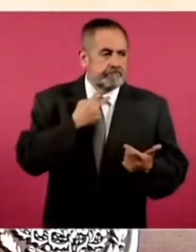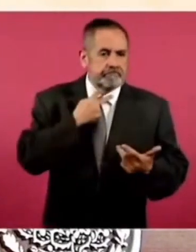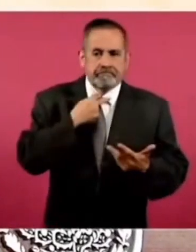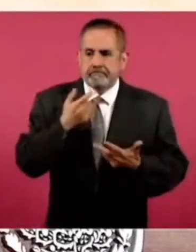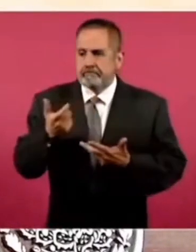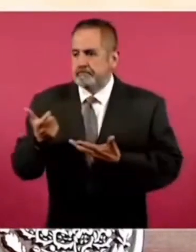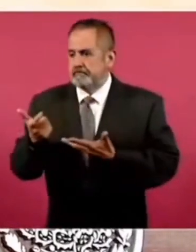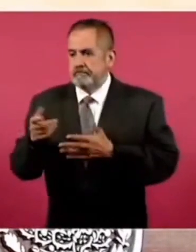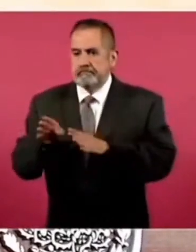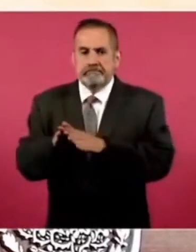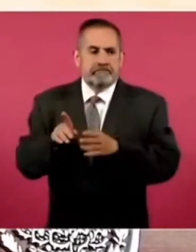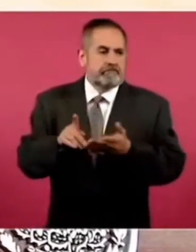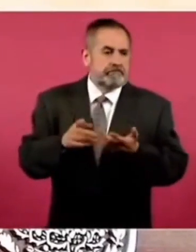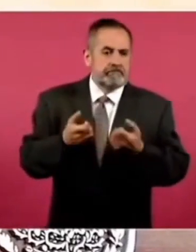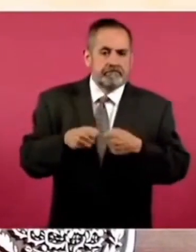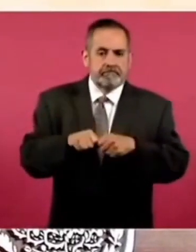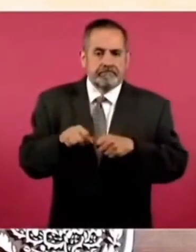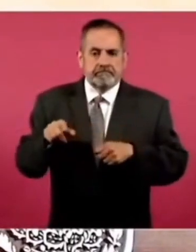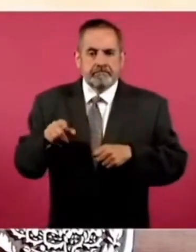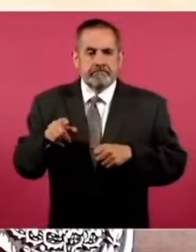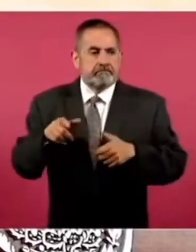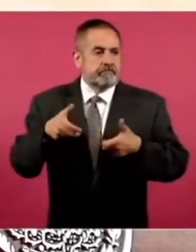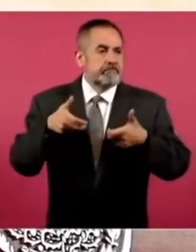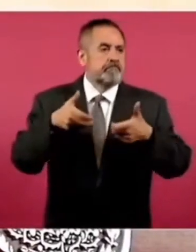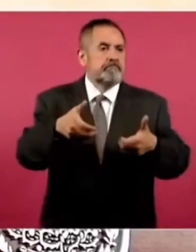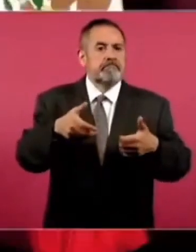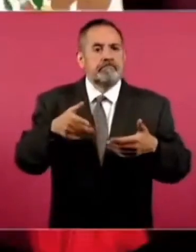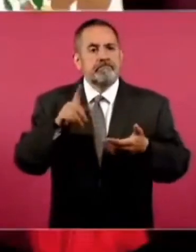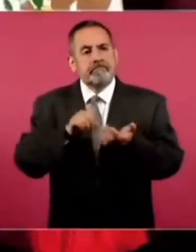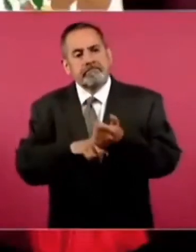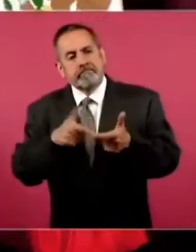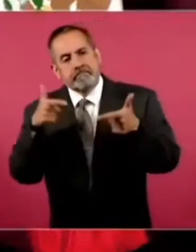Económica. Social. Asaltos. caminos.